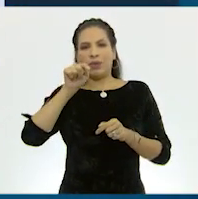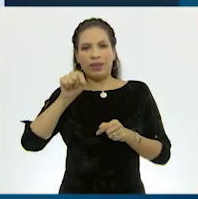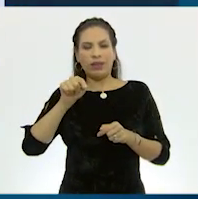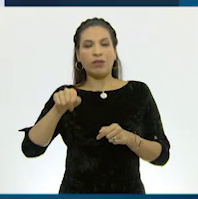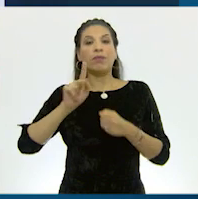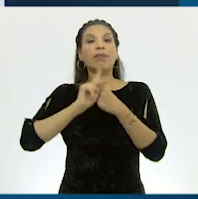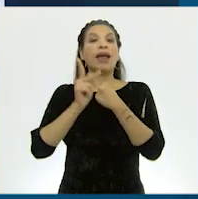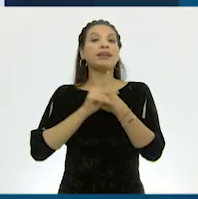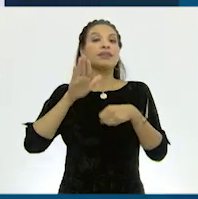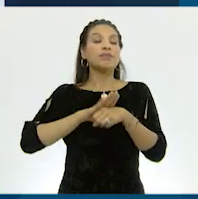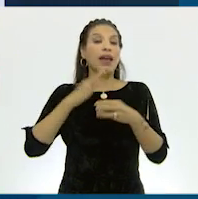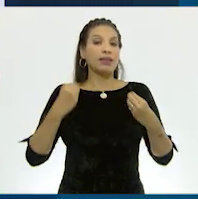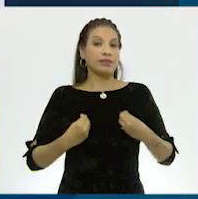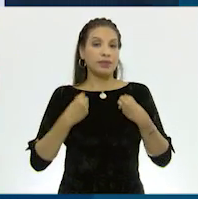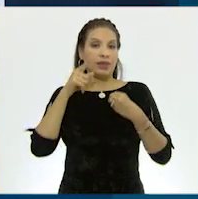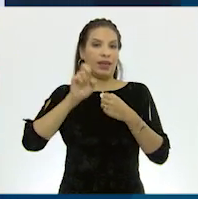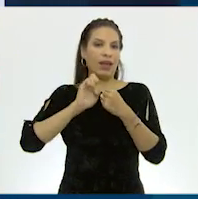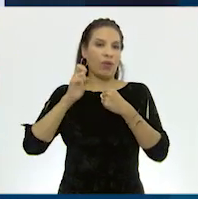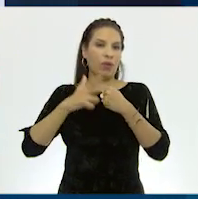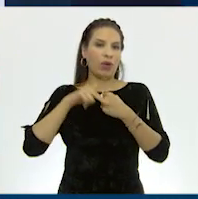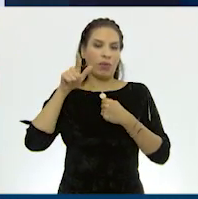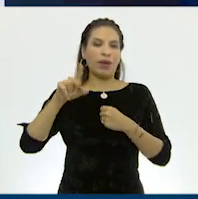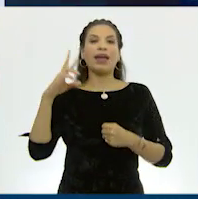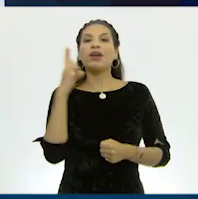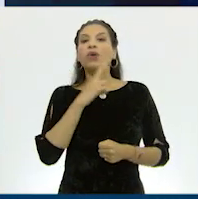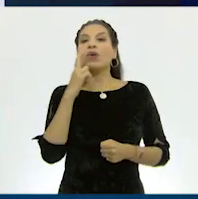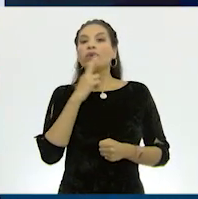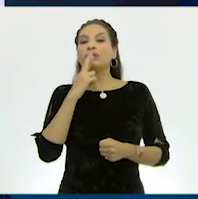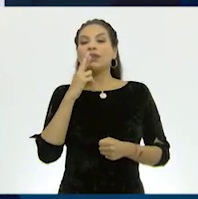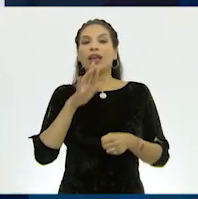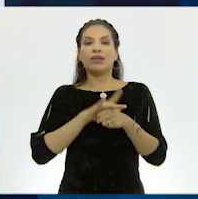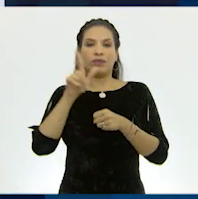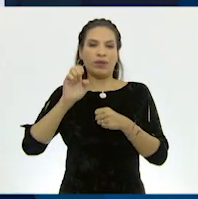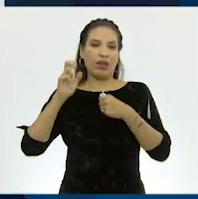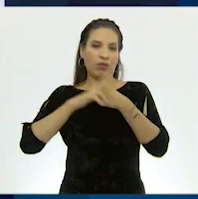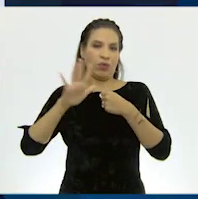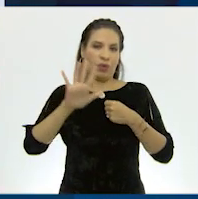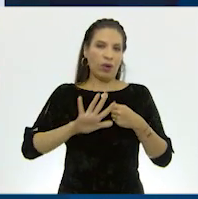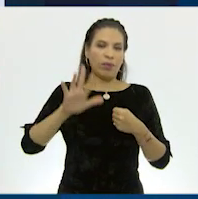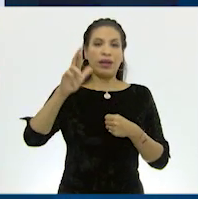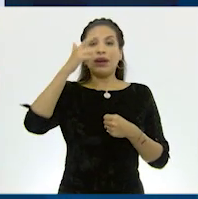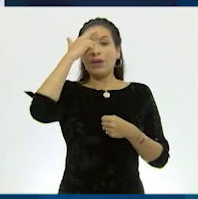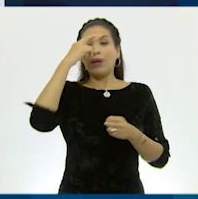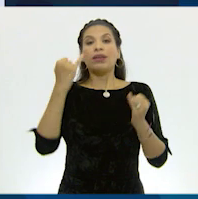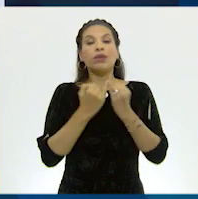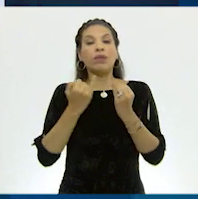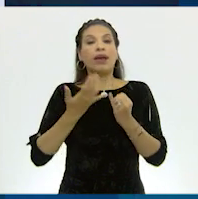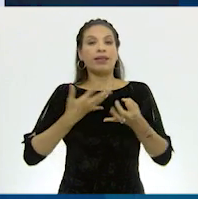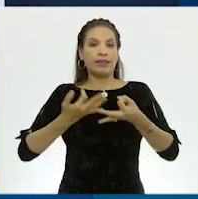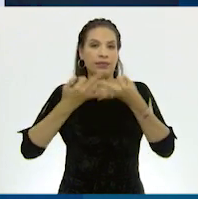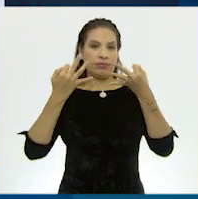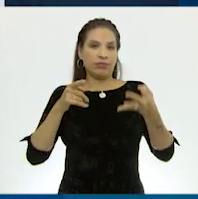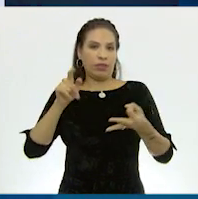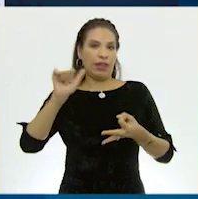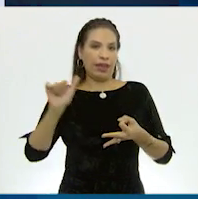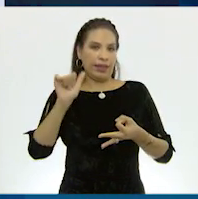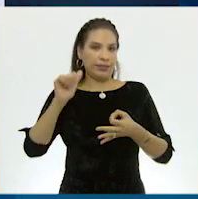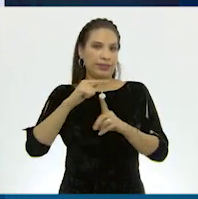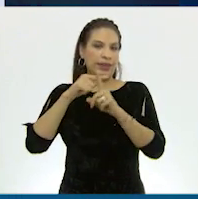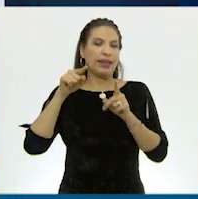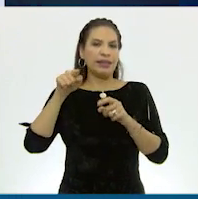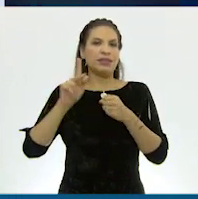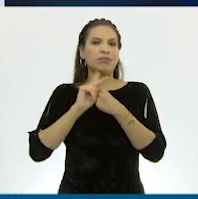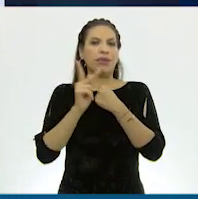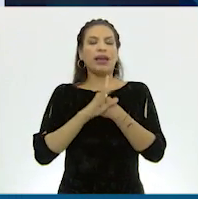El país más habitado de Europa es Rusia en su parte europea. Recuerden que también tienen territorio en Asia. Esta